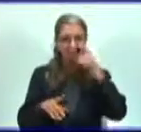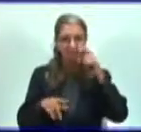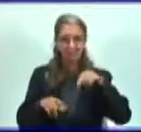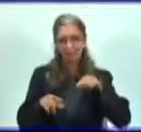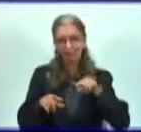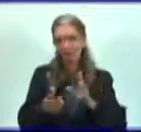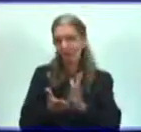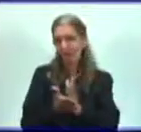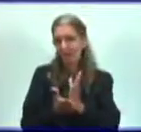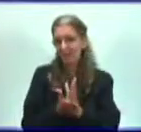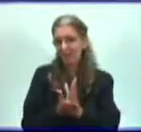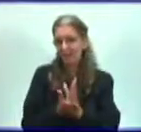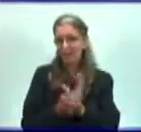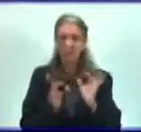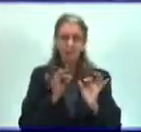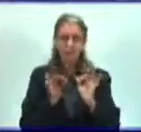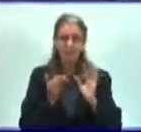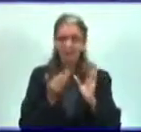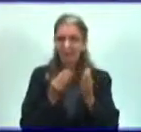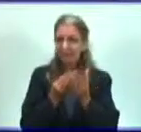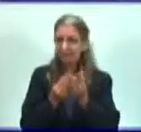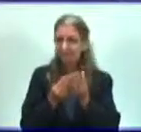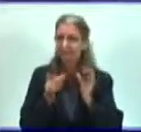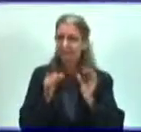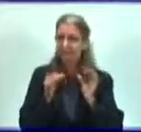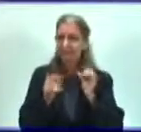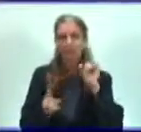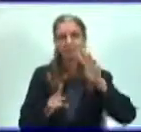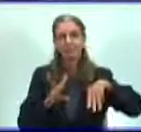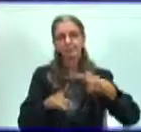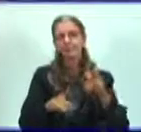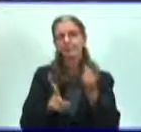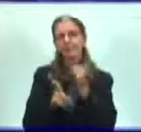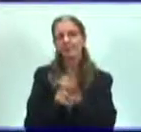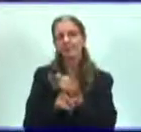una palabra de orden. Hasta el próximo encuentro.